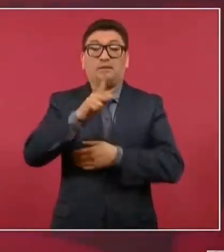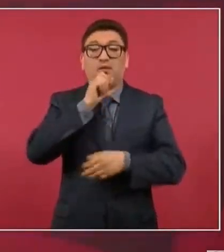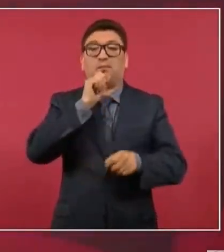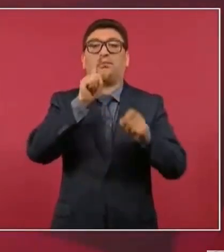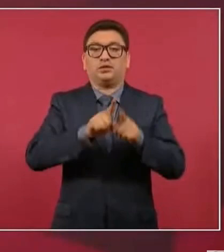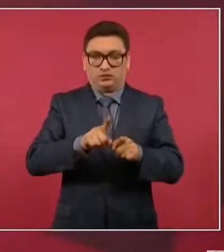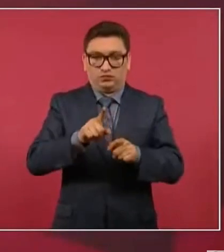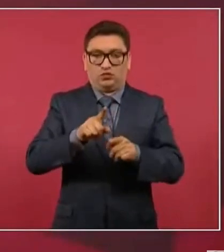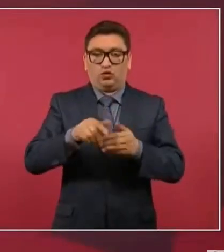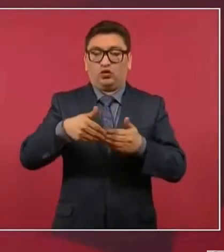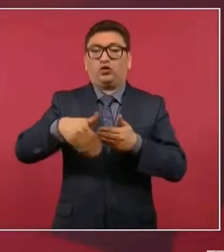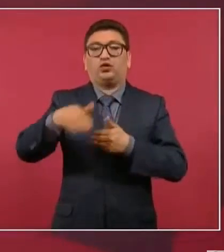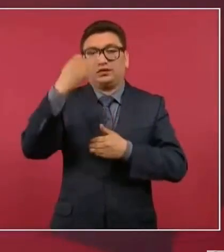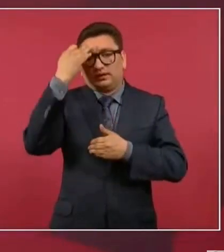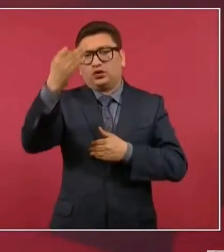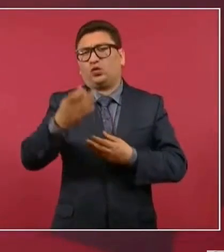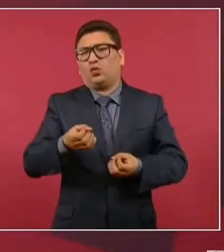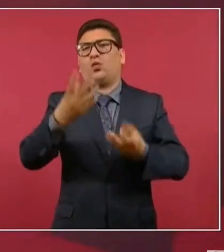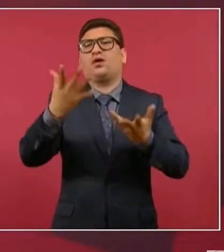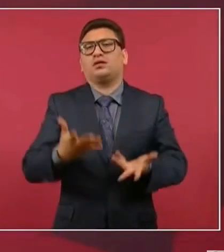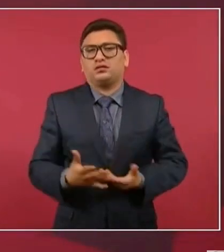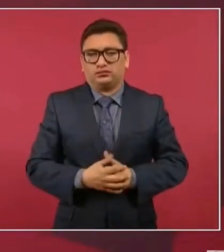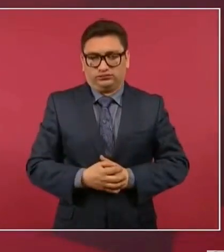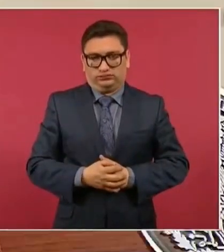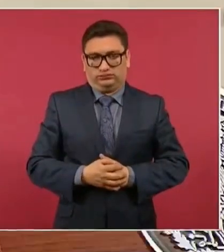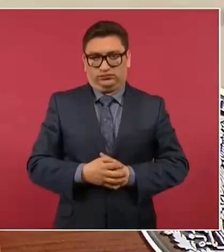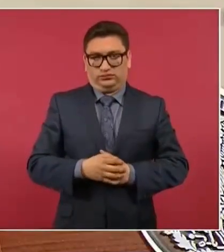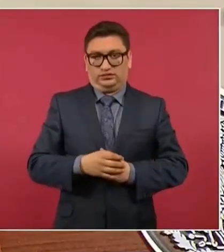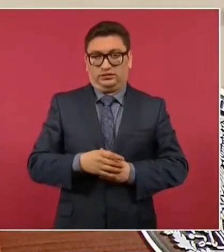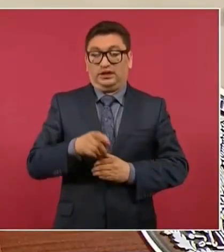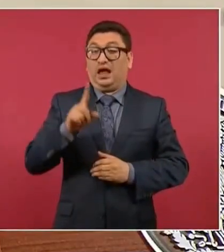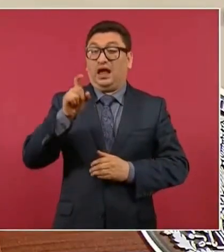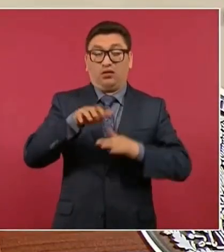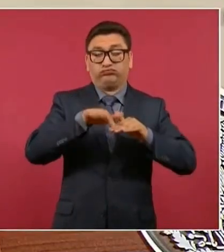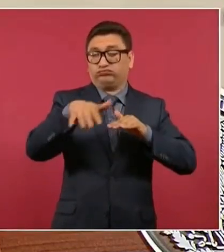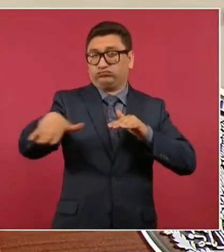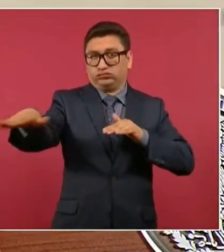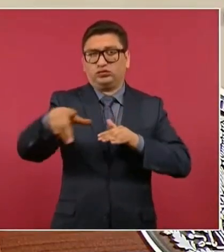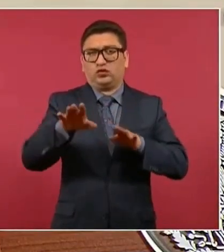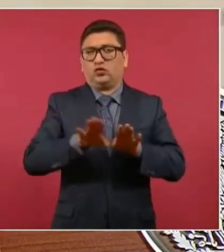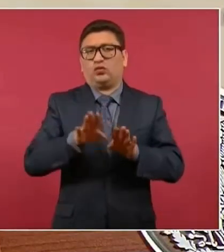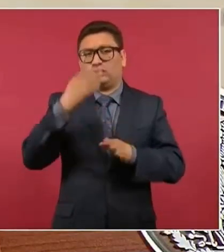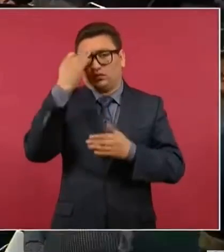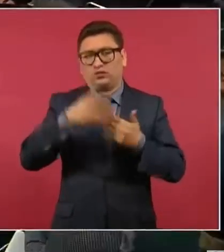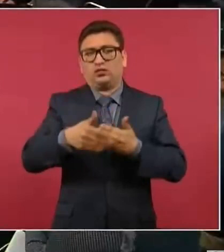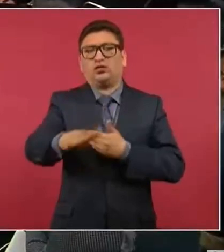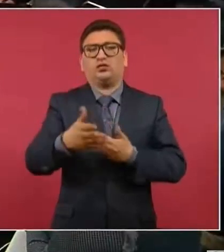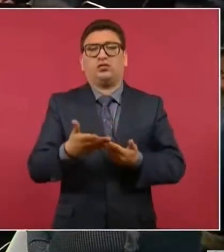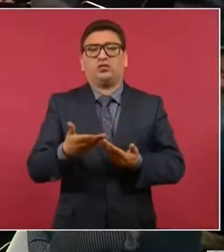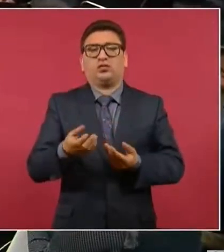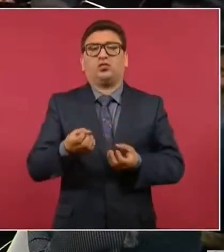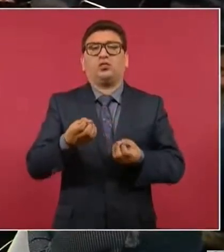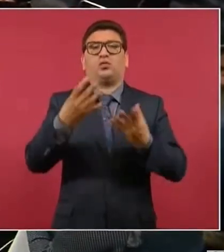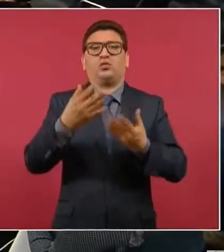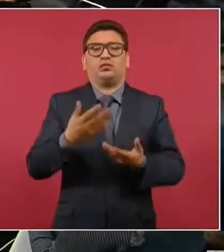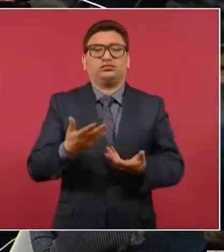¿cuánto tiempo nos va a resolver el problema el acueducto del Cuchillo? ¿Cuánto tiempo?